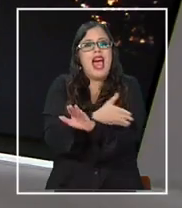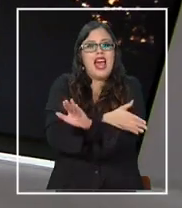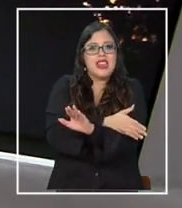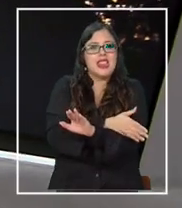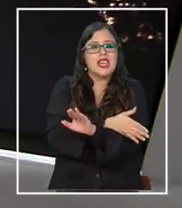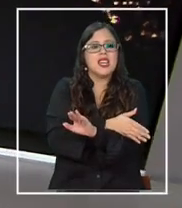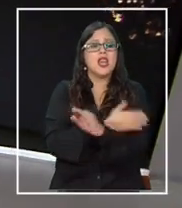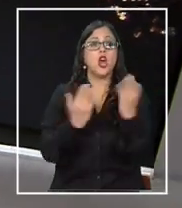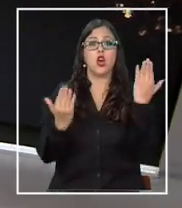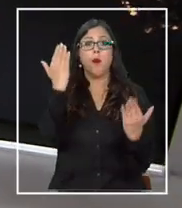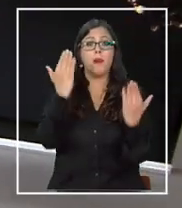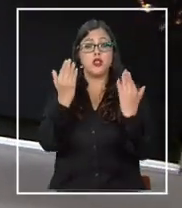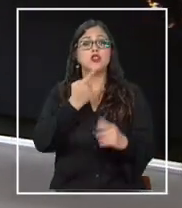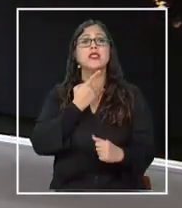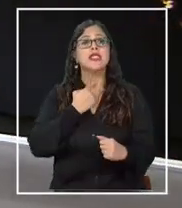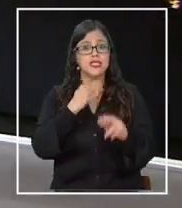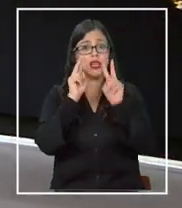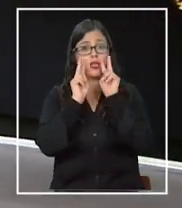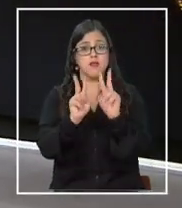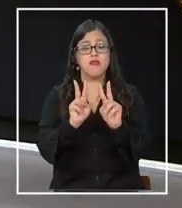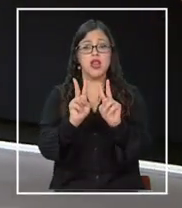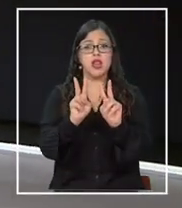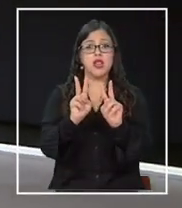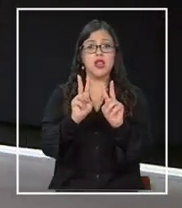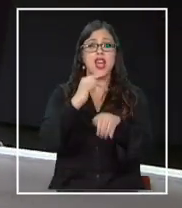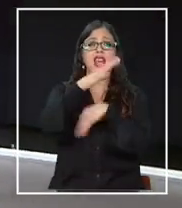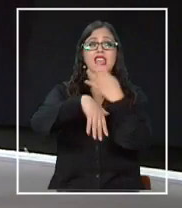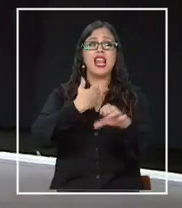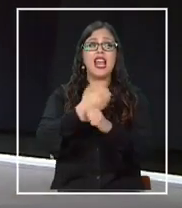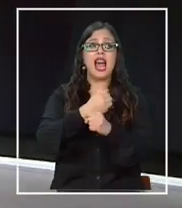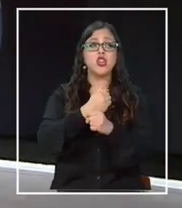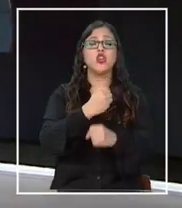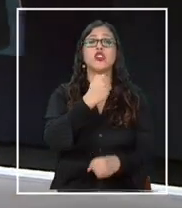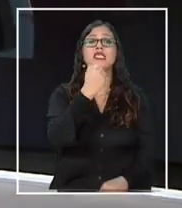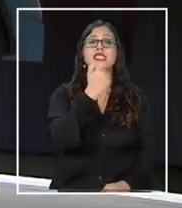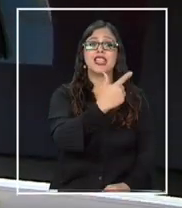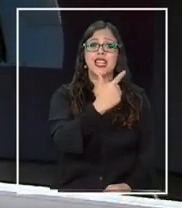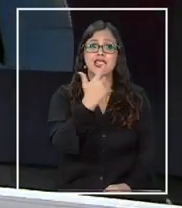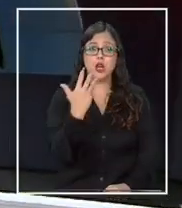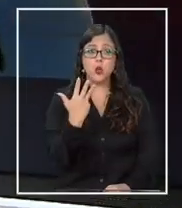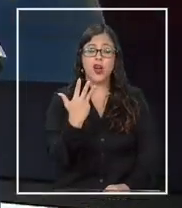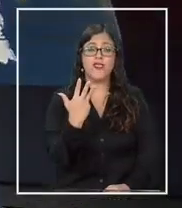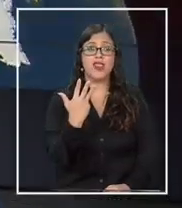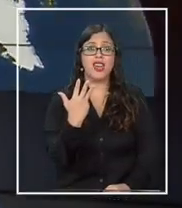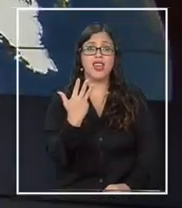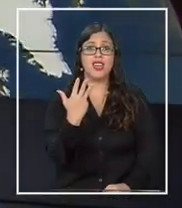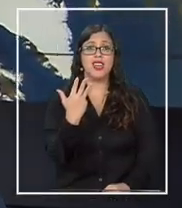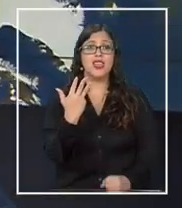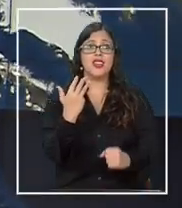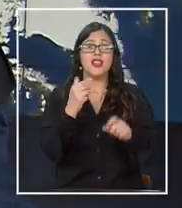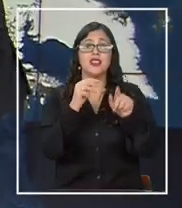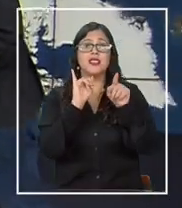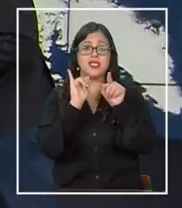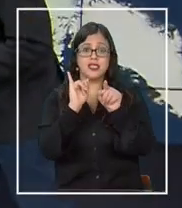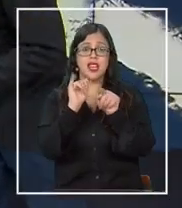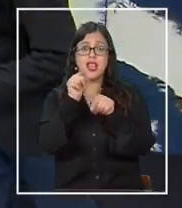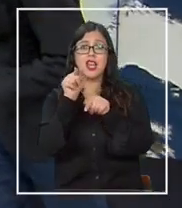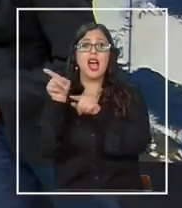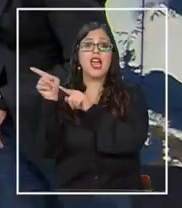Veamos la comparación porque es bien interesante de ver lo que ocurría el año 79 y ahí tenemos la imagen. Claro, estamos hablando del,